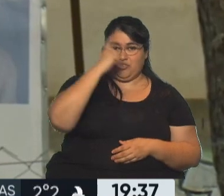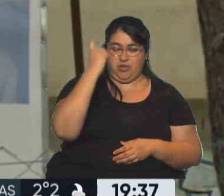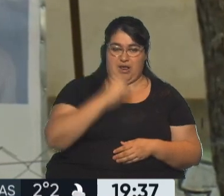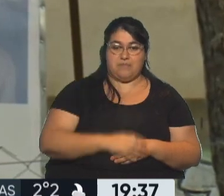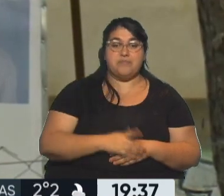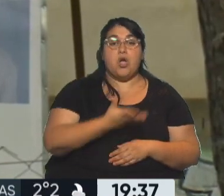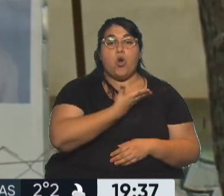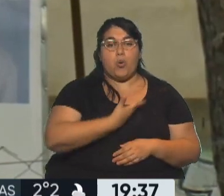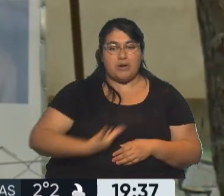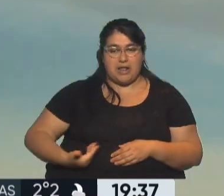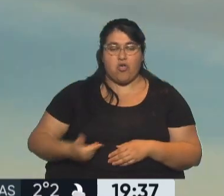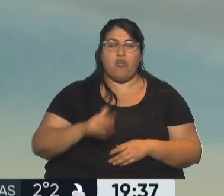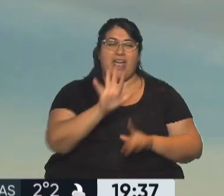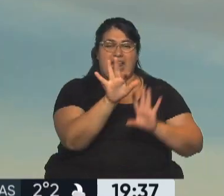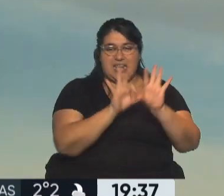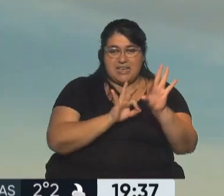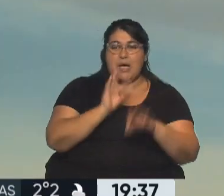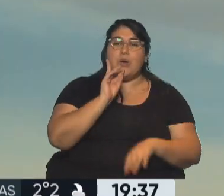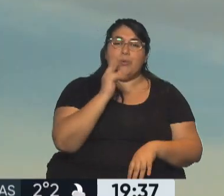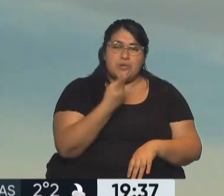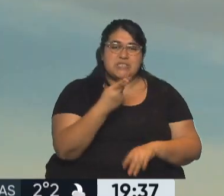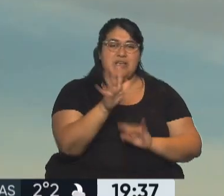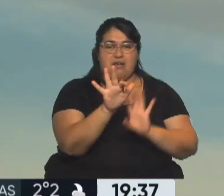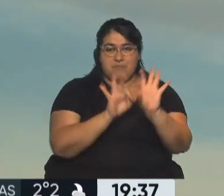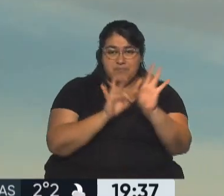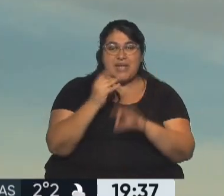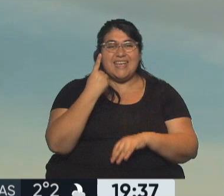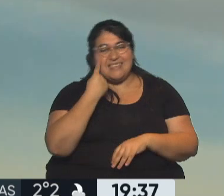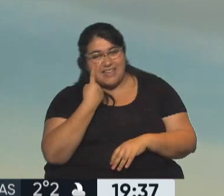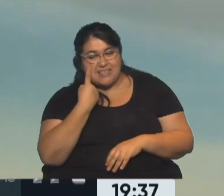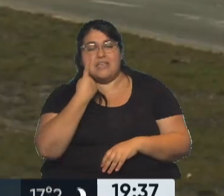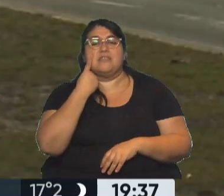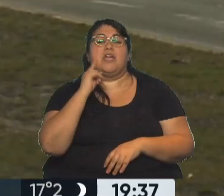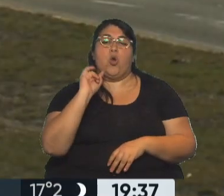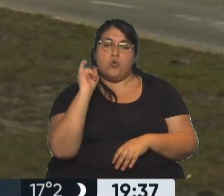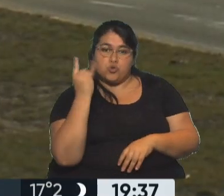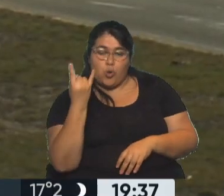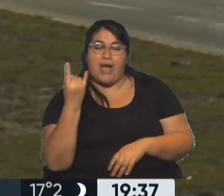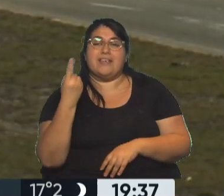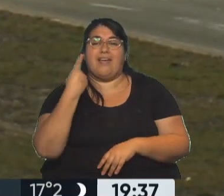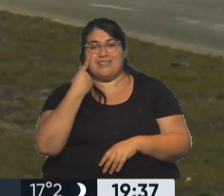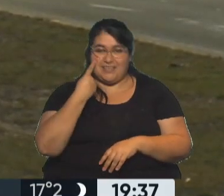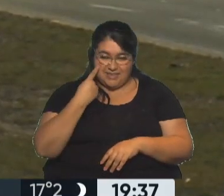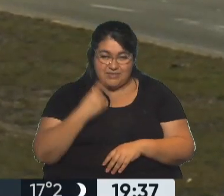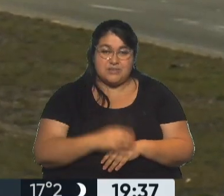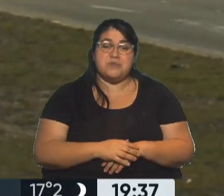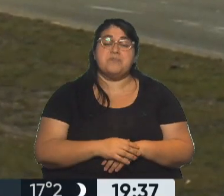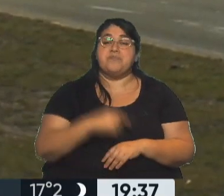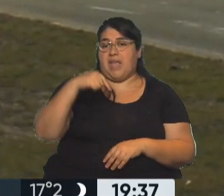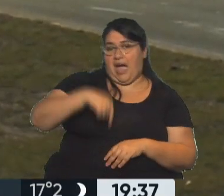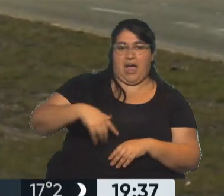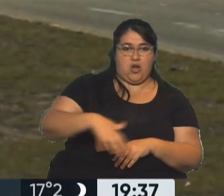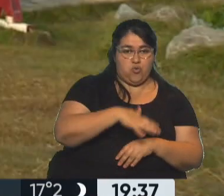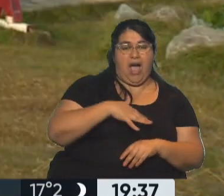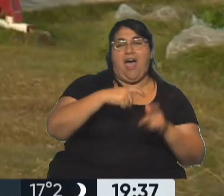gobernador y vice, intendente y vice en Ushuaia, intendentes aquí donde estamos nosotros,